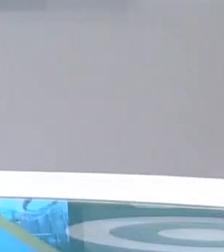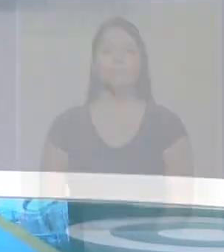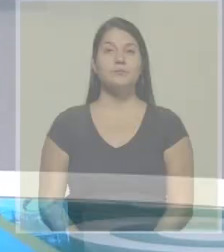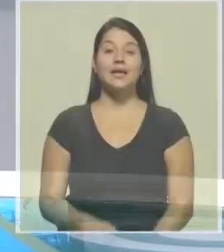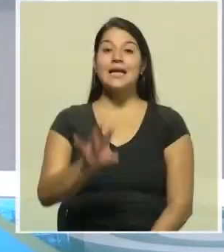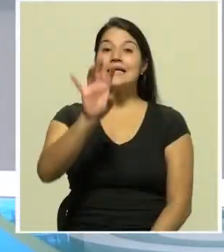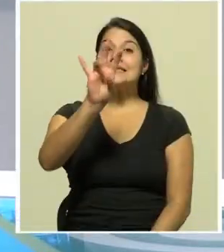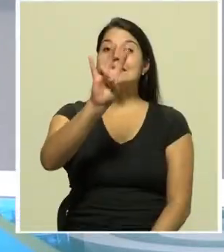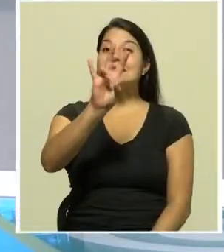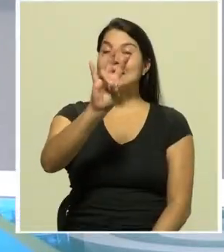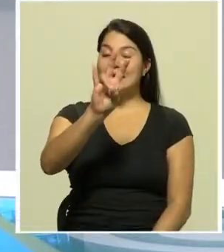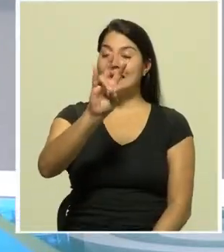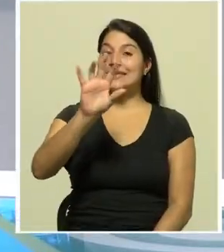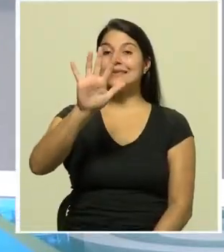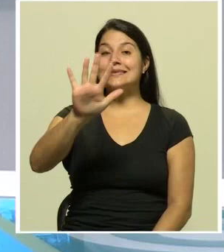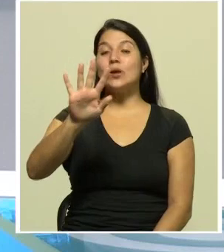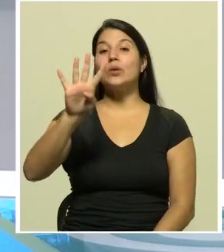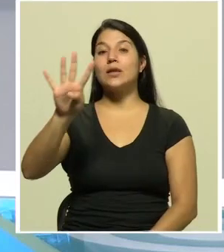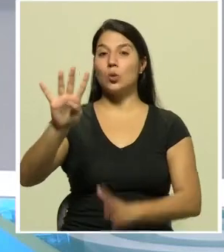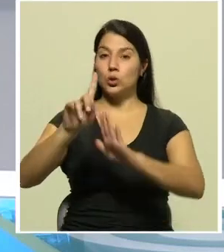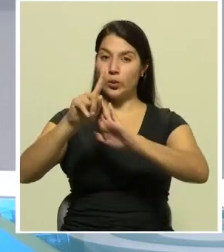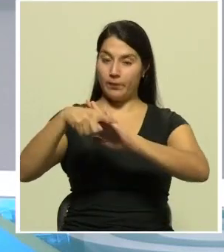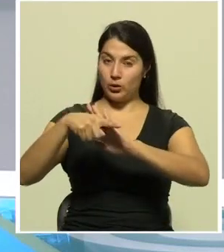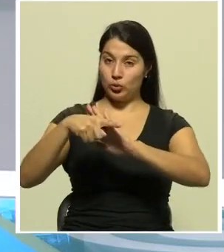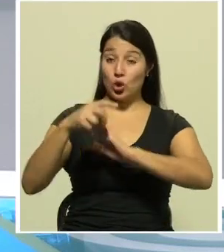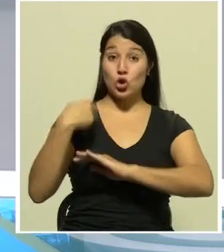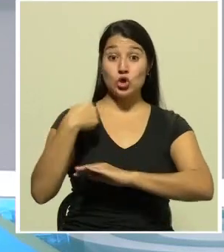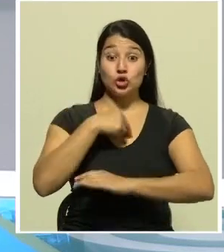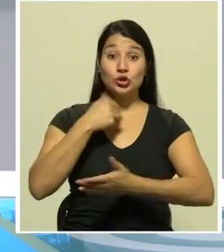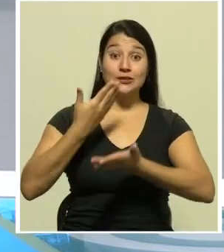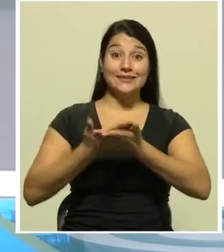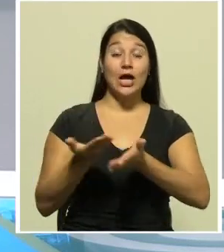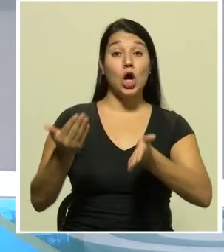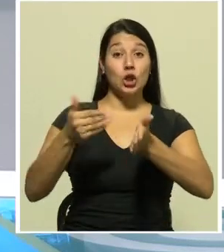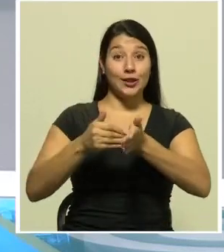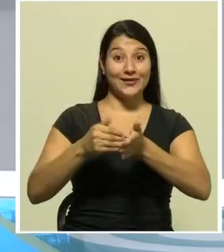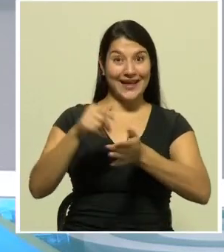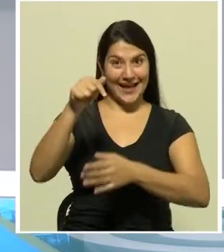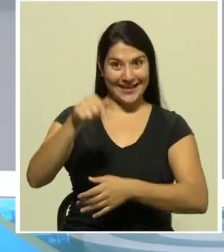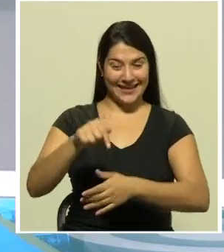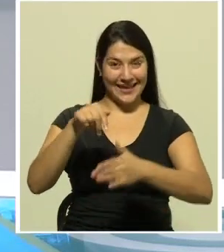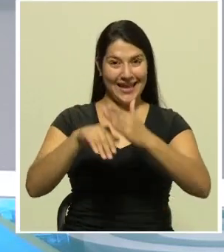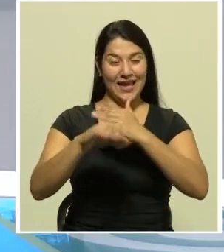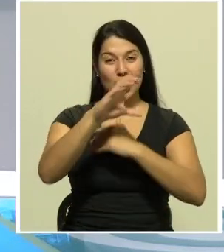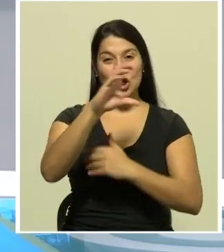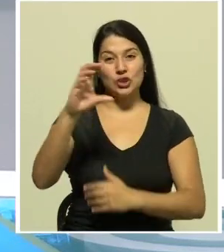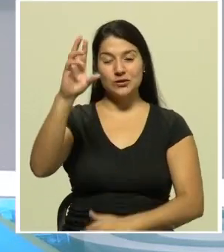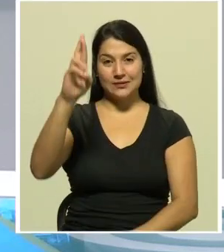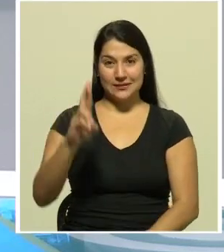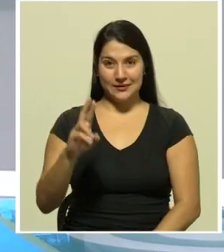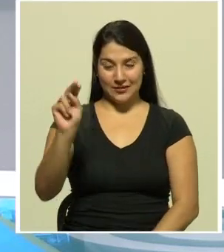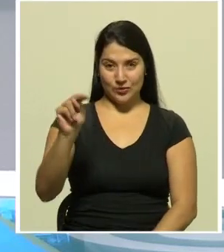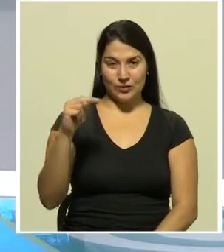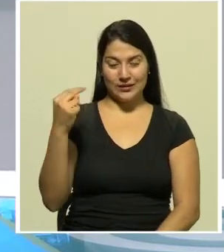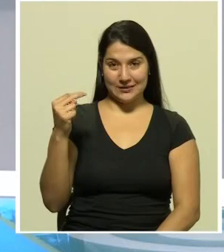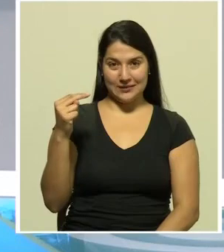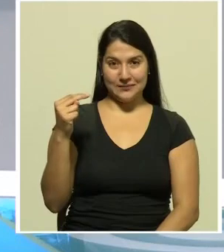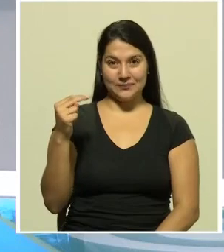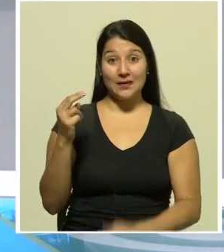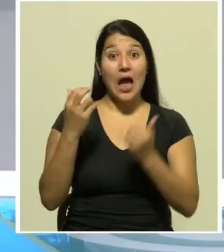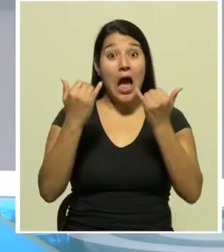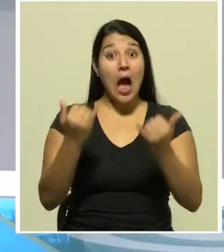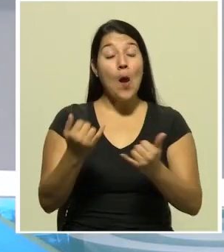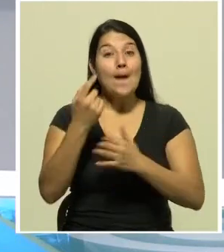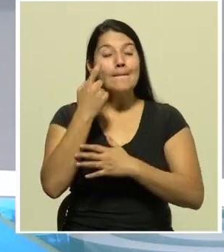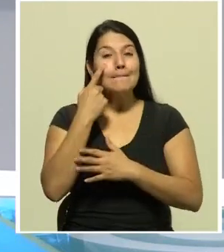7 de la noche con 54 minutos estamos de regreso en la edición estelar de Costa Rica Noticias vamos